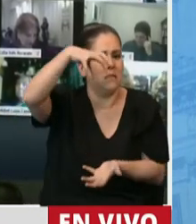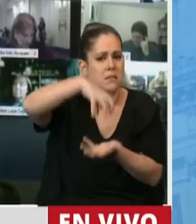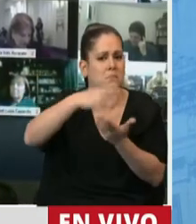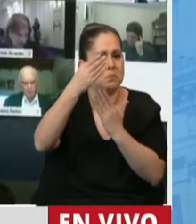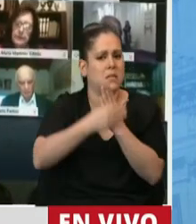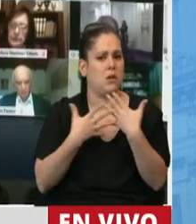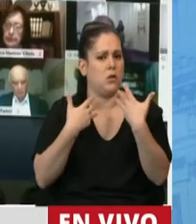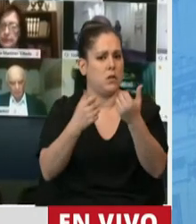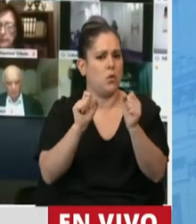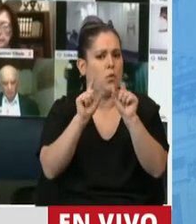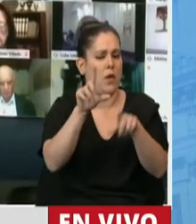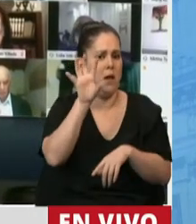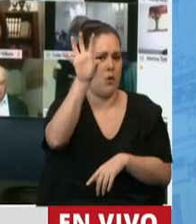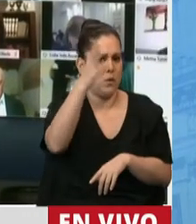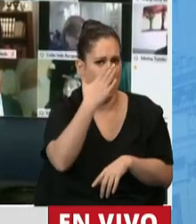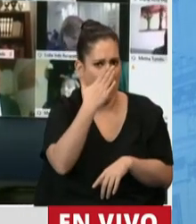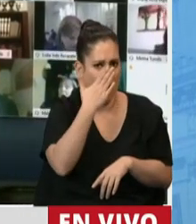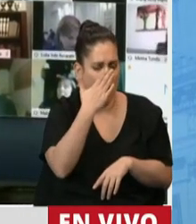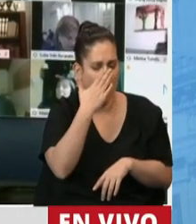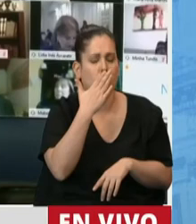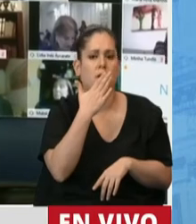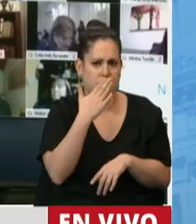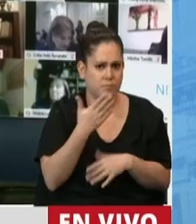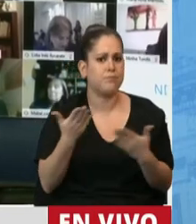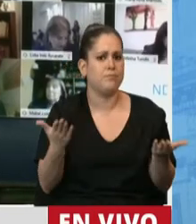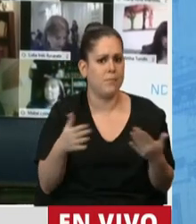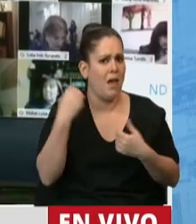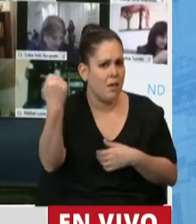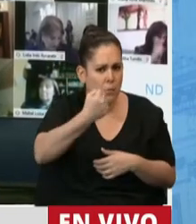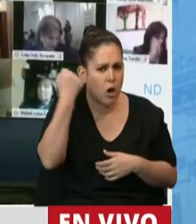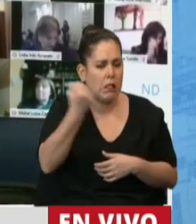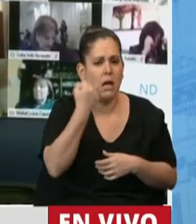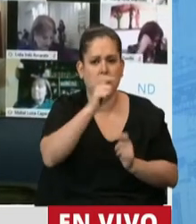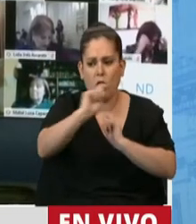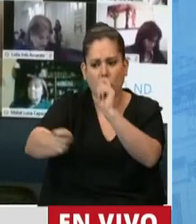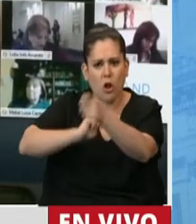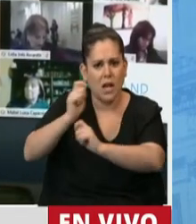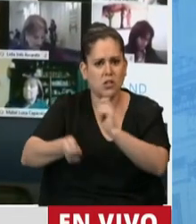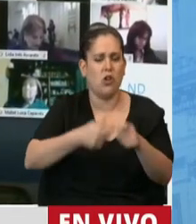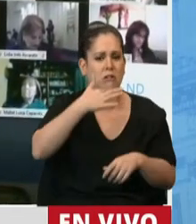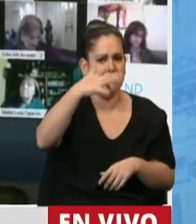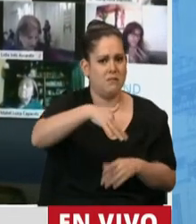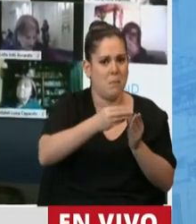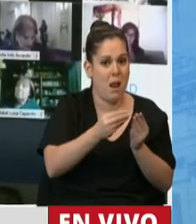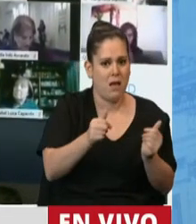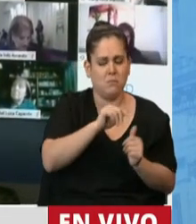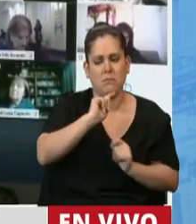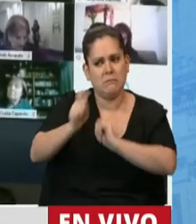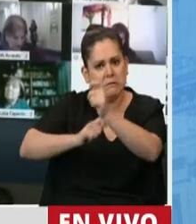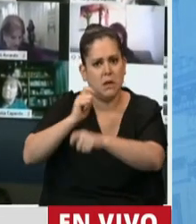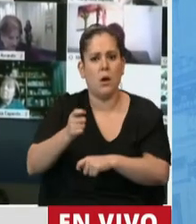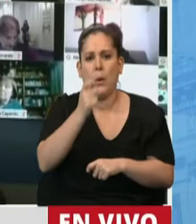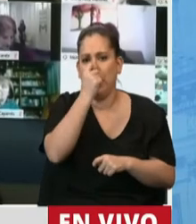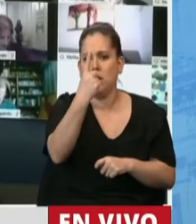provincia de Córdoba ya que coincidiendo con la importancia que tiene la donación de plasma sanguíneo el día 21 de mayo